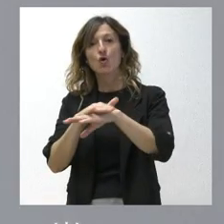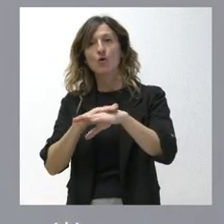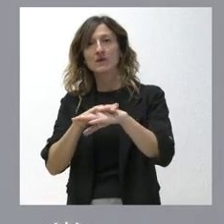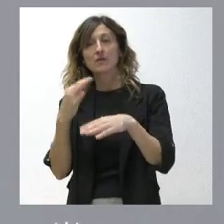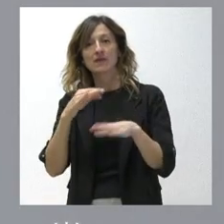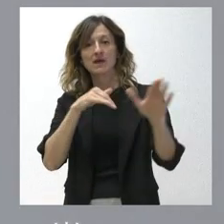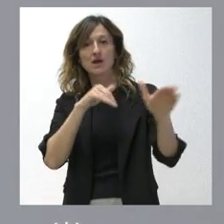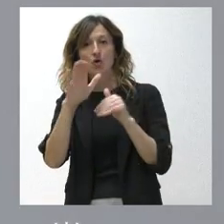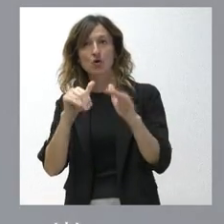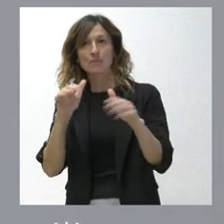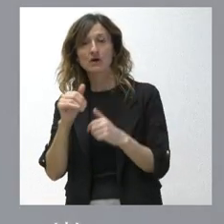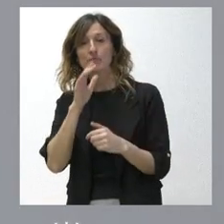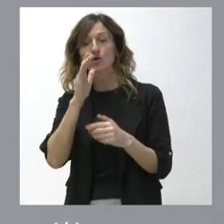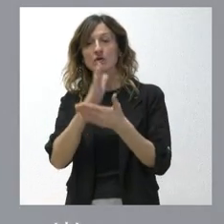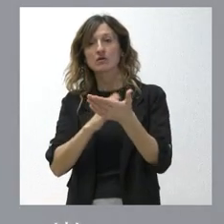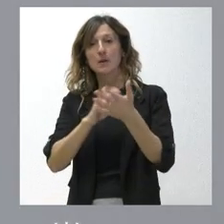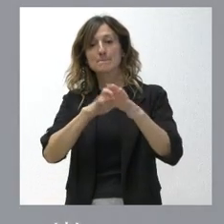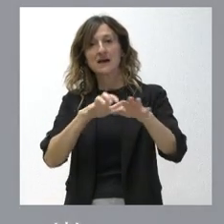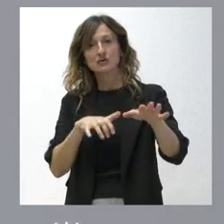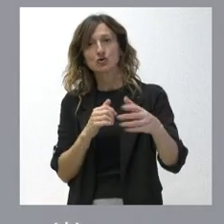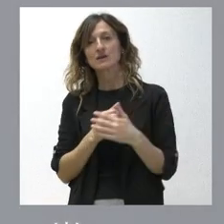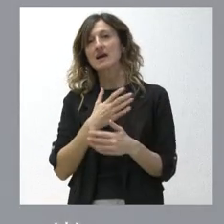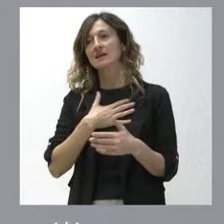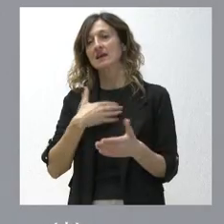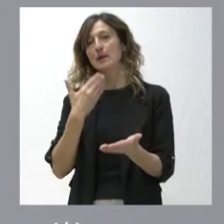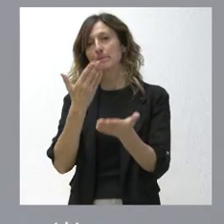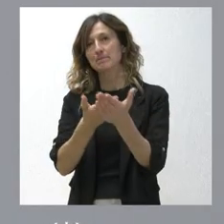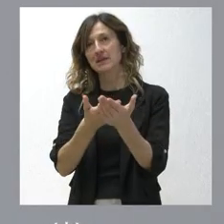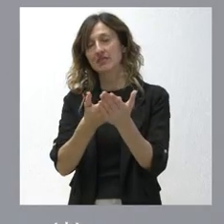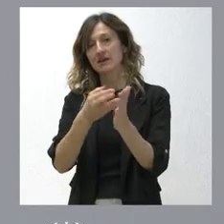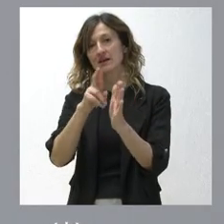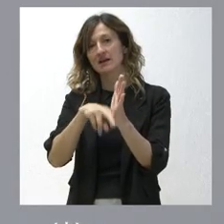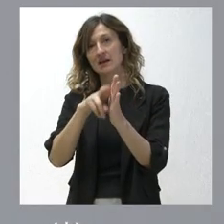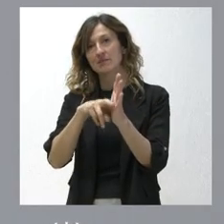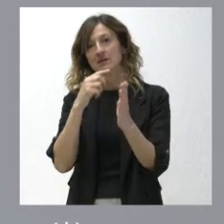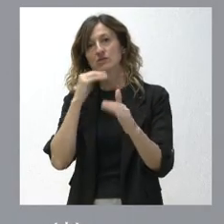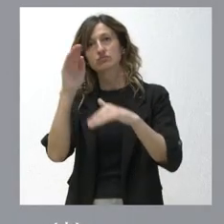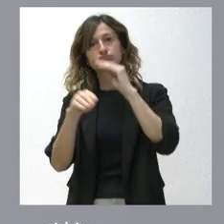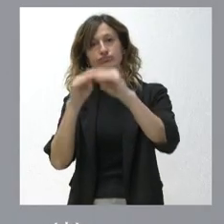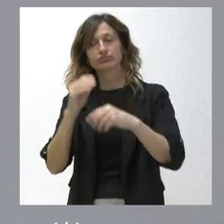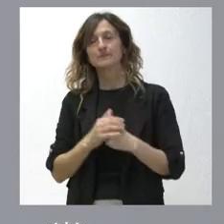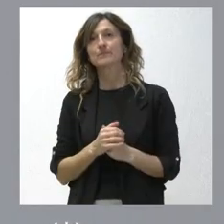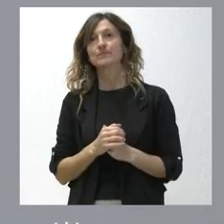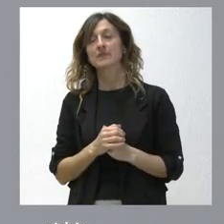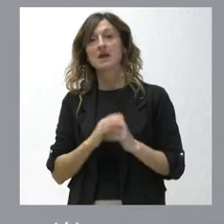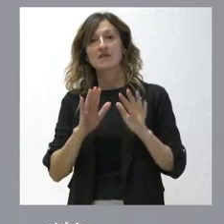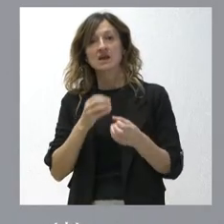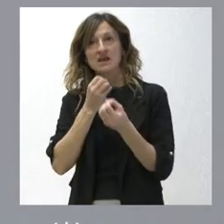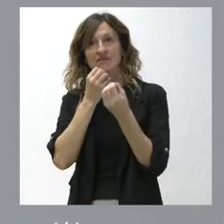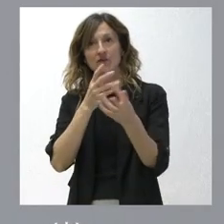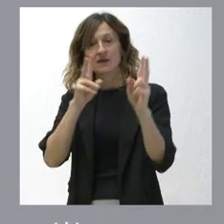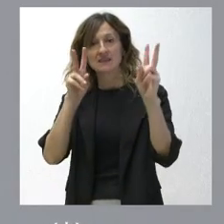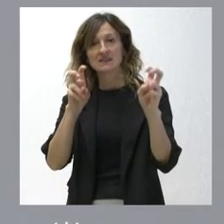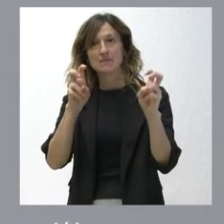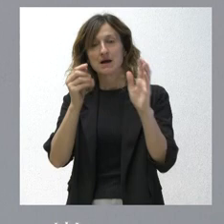convocatoria, porque una mayoría de comunidades autónomas, según el reglamento de la conferencia de presidentes, hemos solicitado su convocatoria y les informo sobre los temas que, a